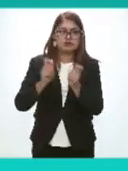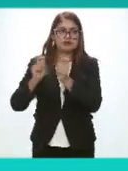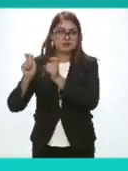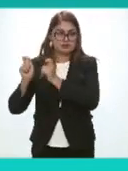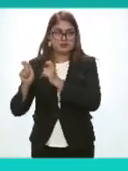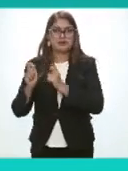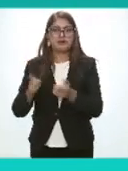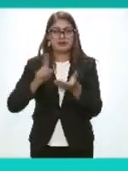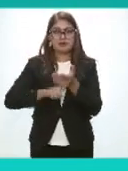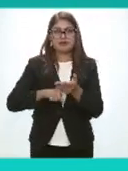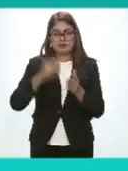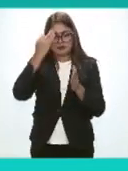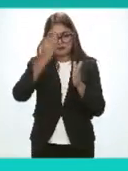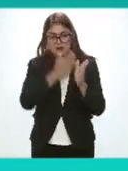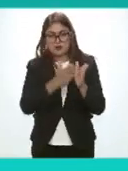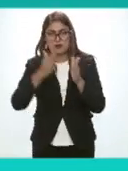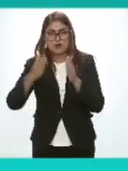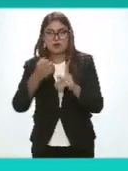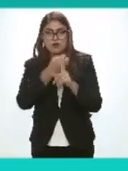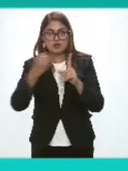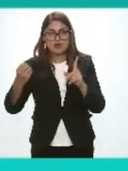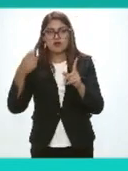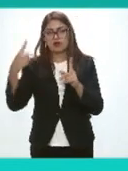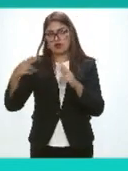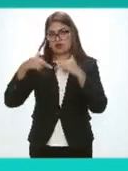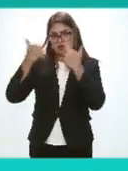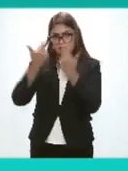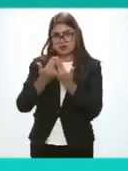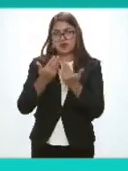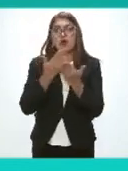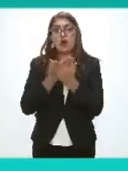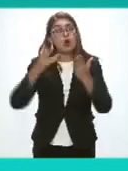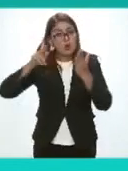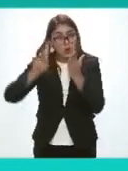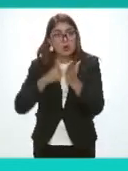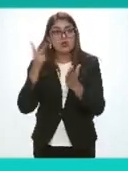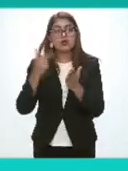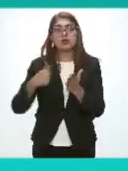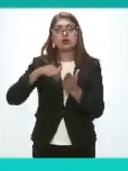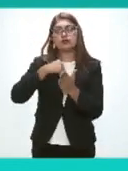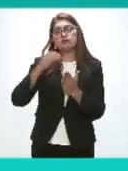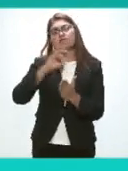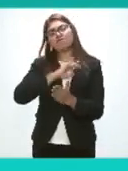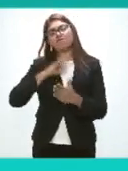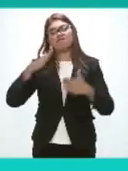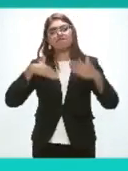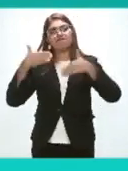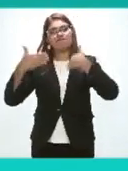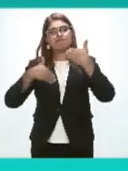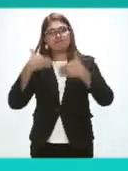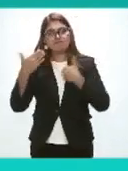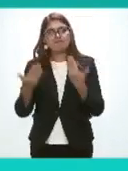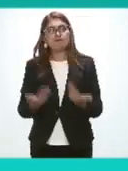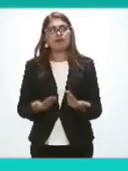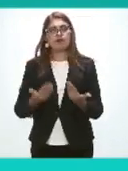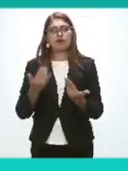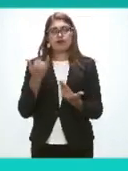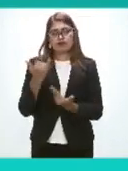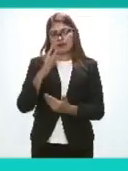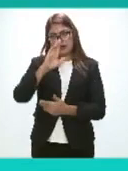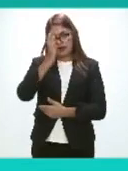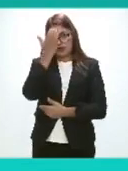periodo ordinario de sesiones Por lo que una vez más Celebramos y reconocemos Esta